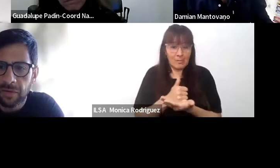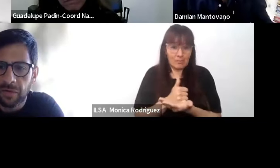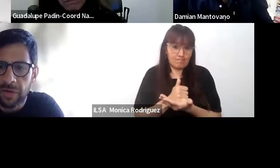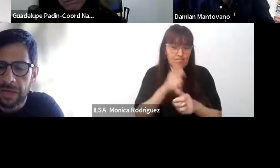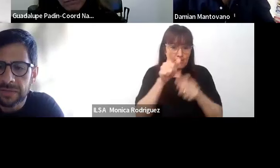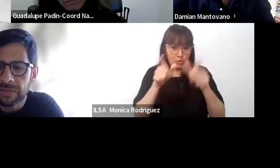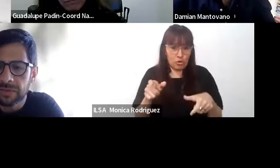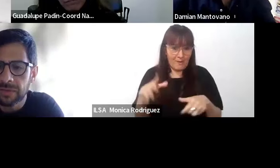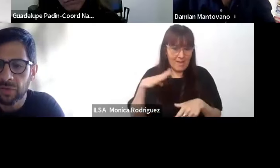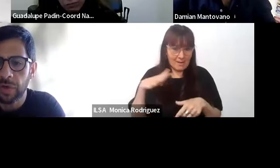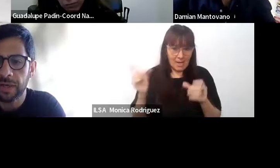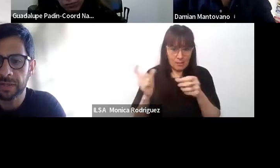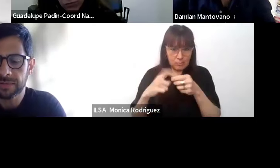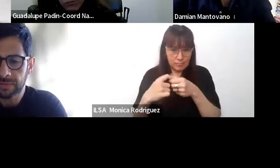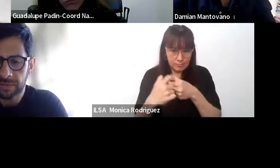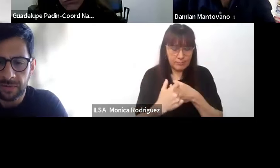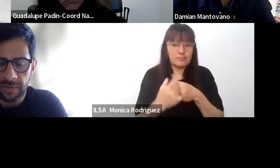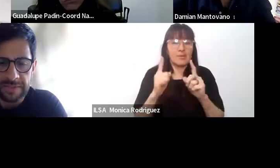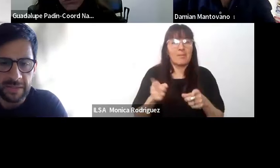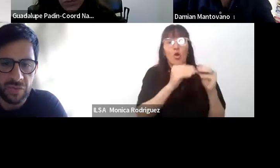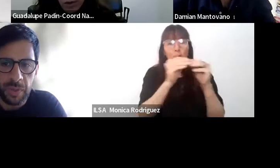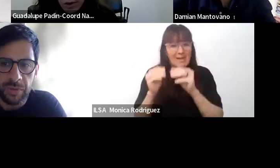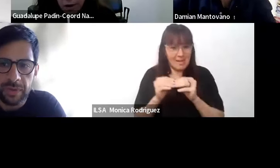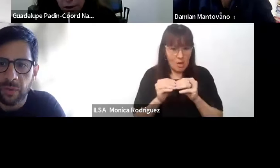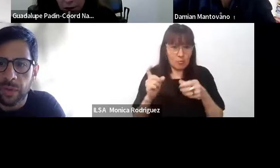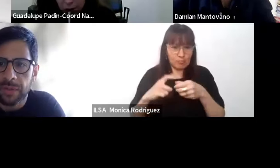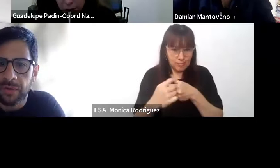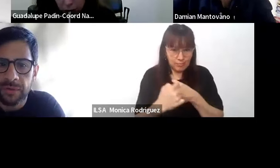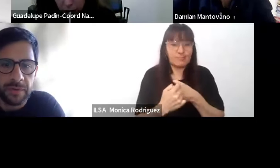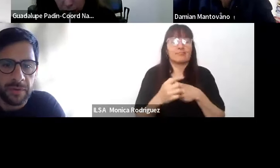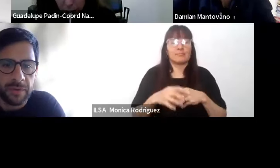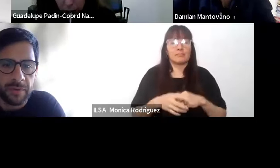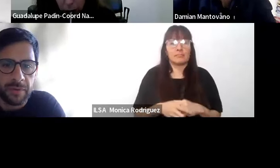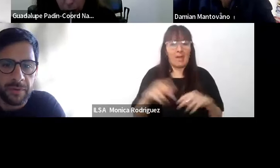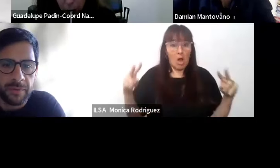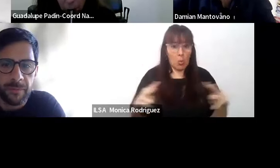todas las y los colegas que se están sumando a este encuentro.